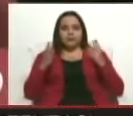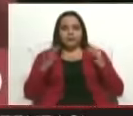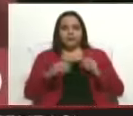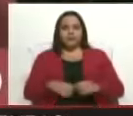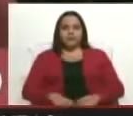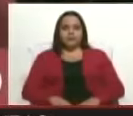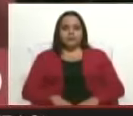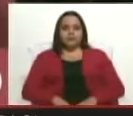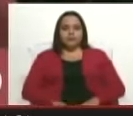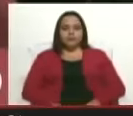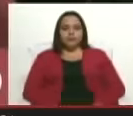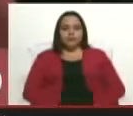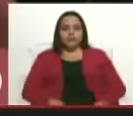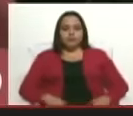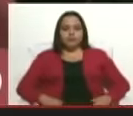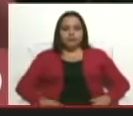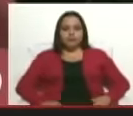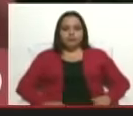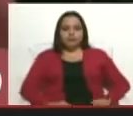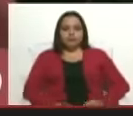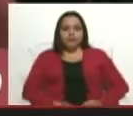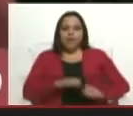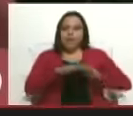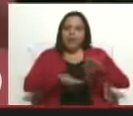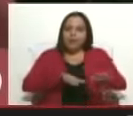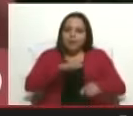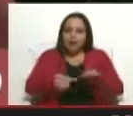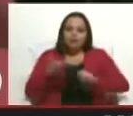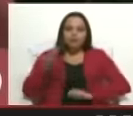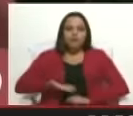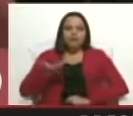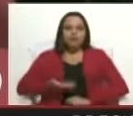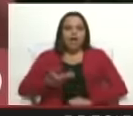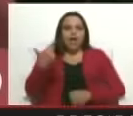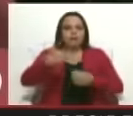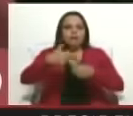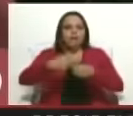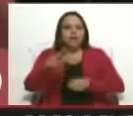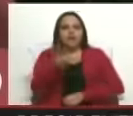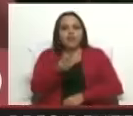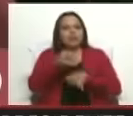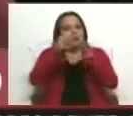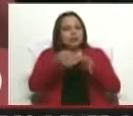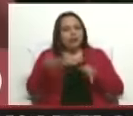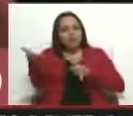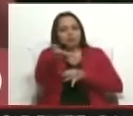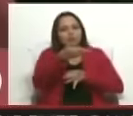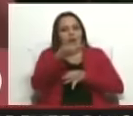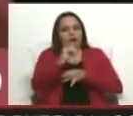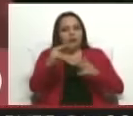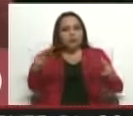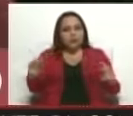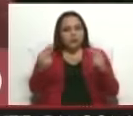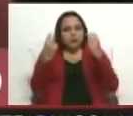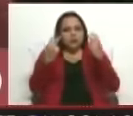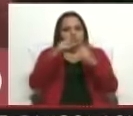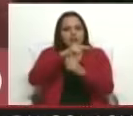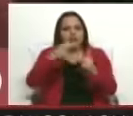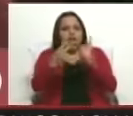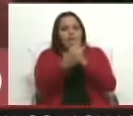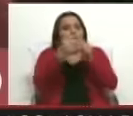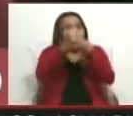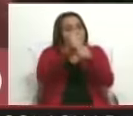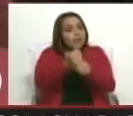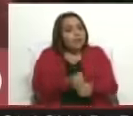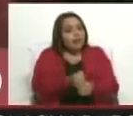Pasos importantes, Boris, en Petróleos de Venezuela. Seguramente quienes están allí pendientes de 360 se esperan además